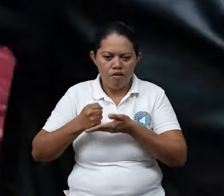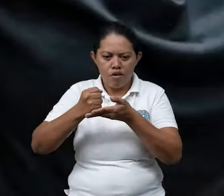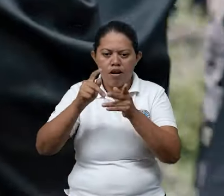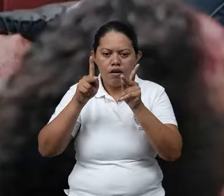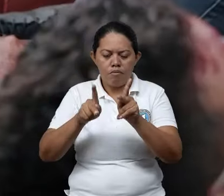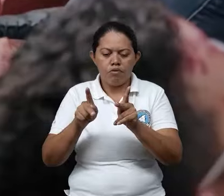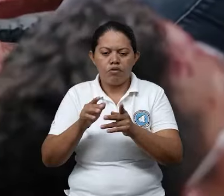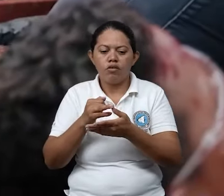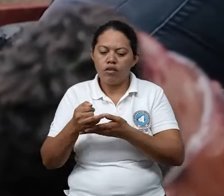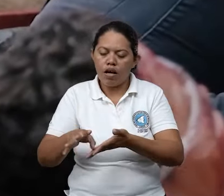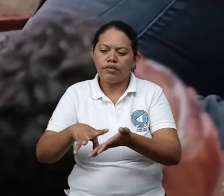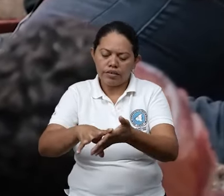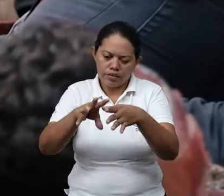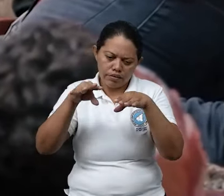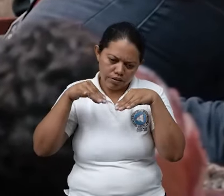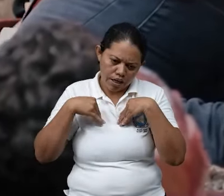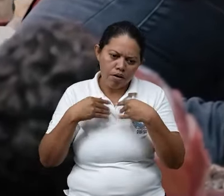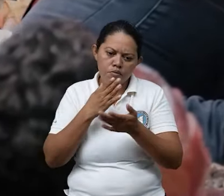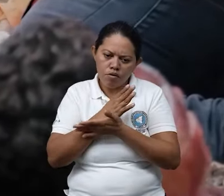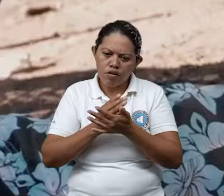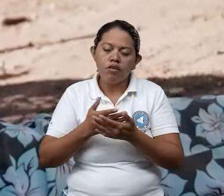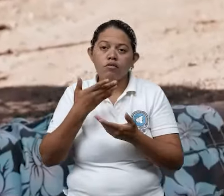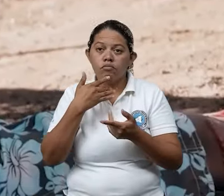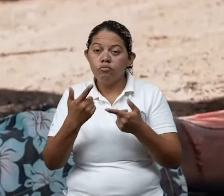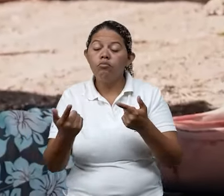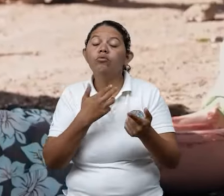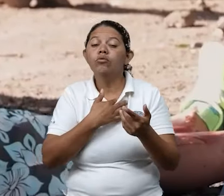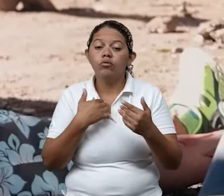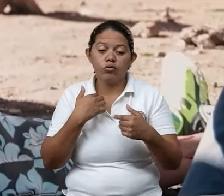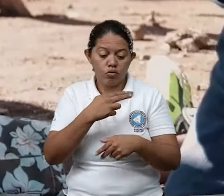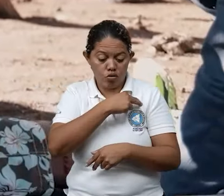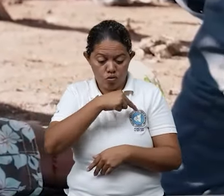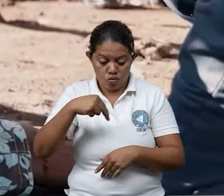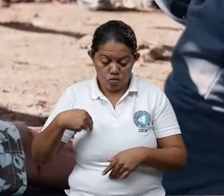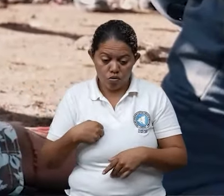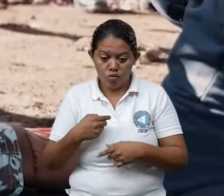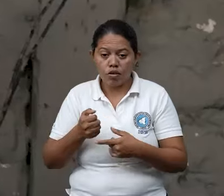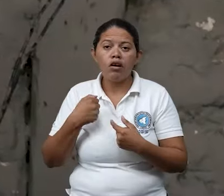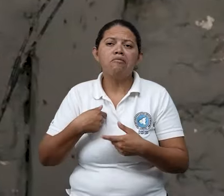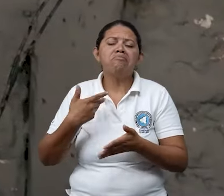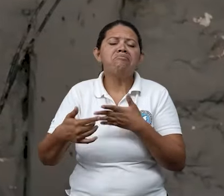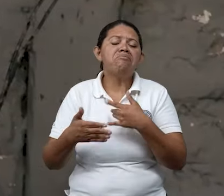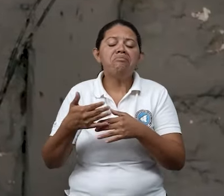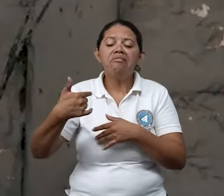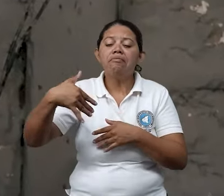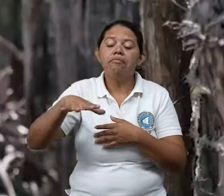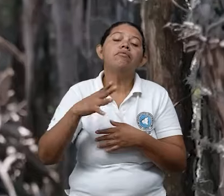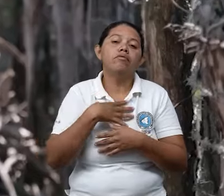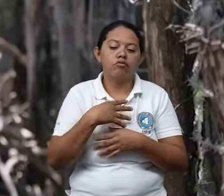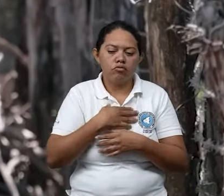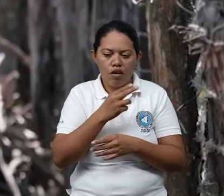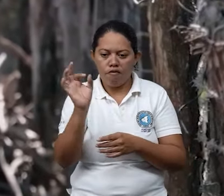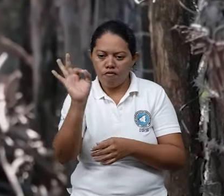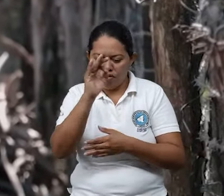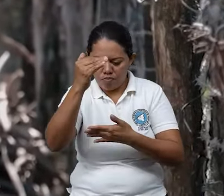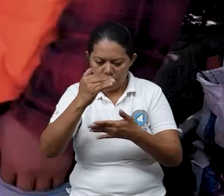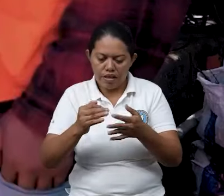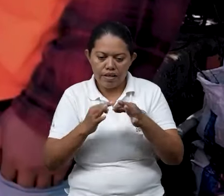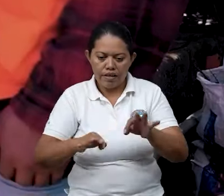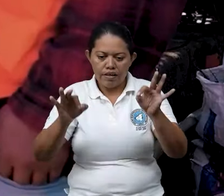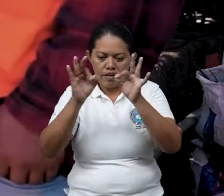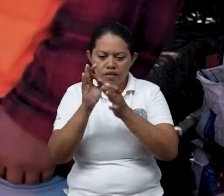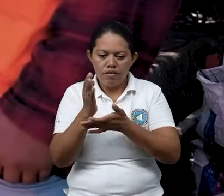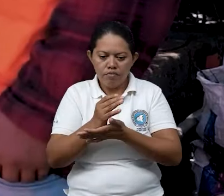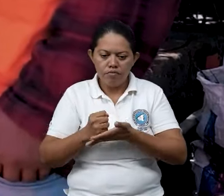asumiendo que sólo es un desastre si nosotros lo permitimos y que son nuestras acciones las que